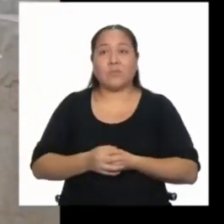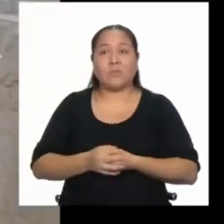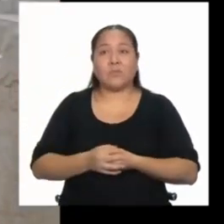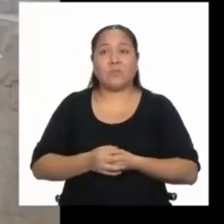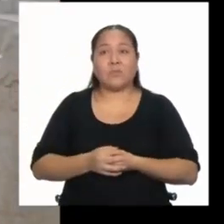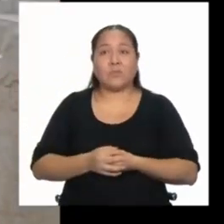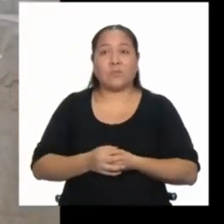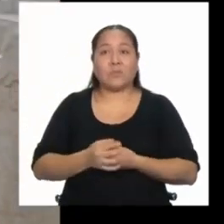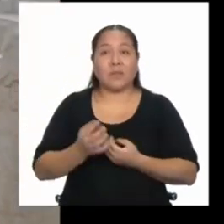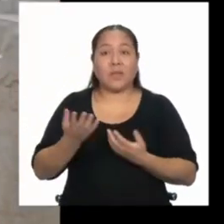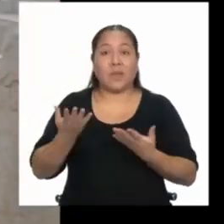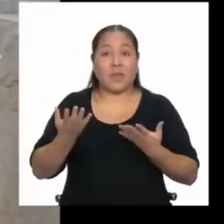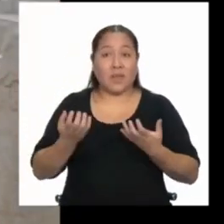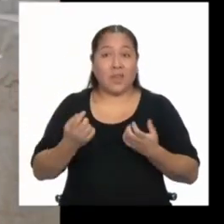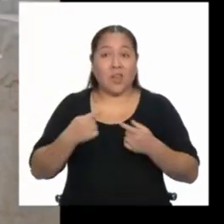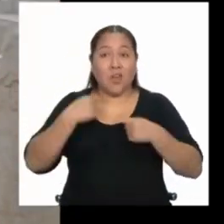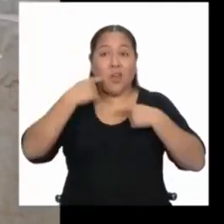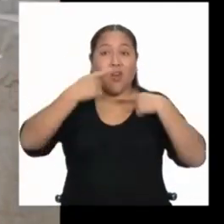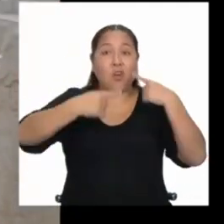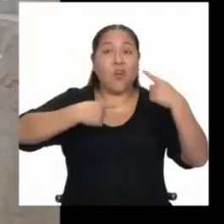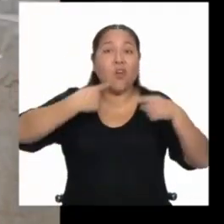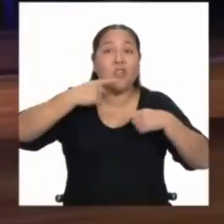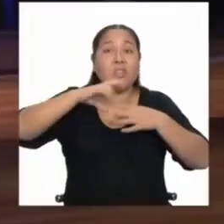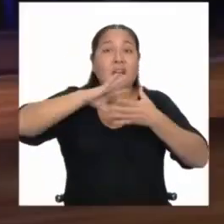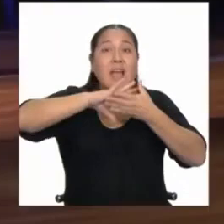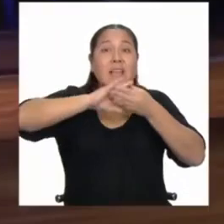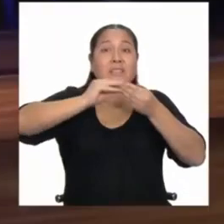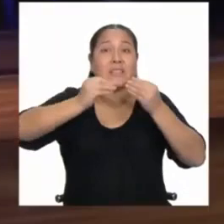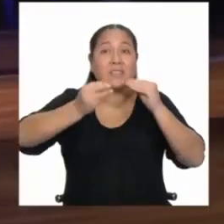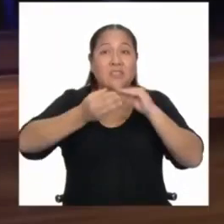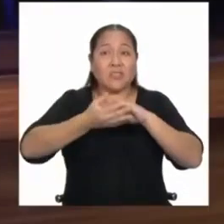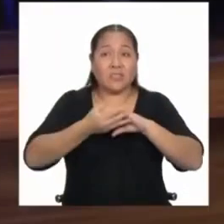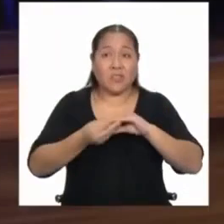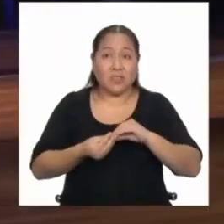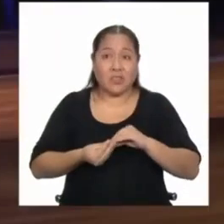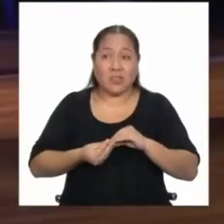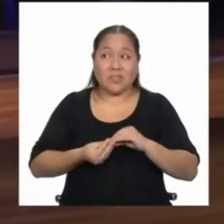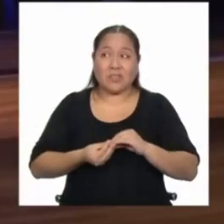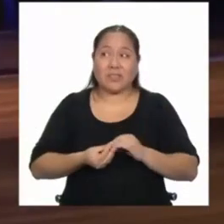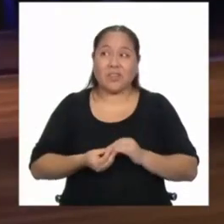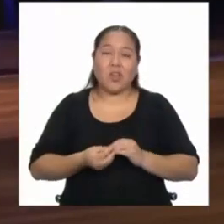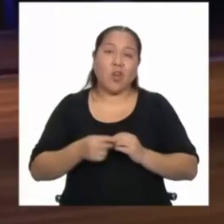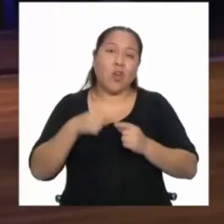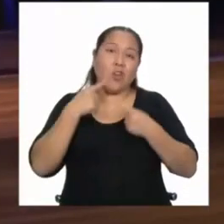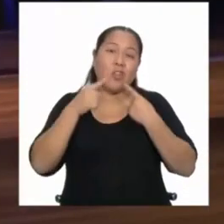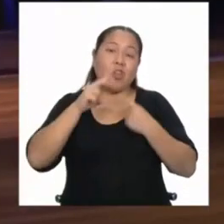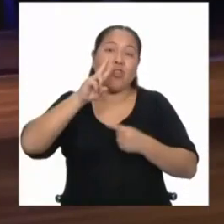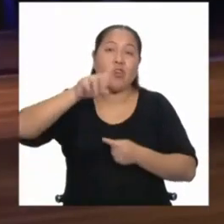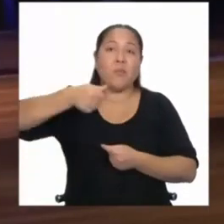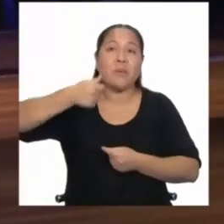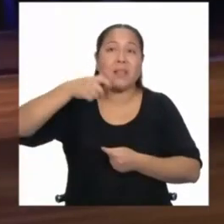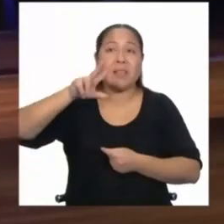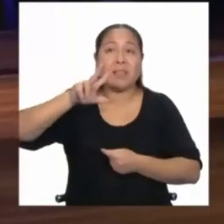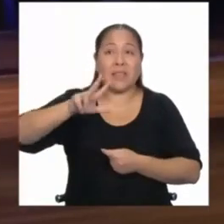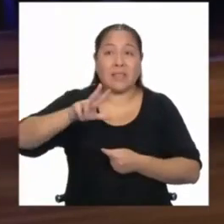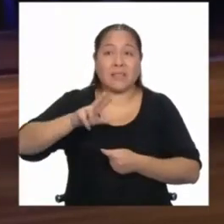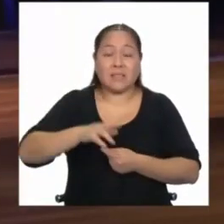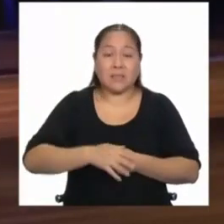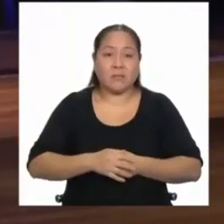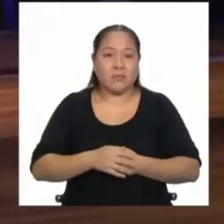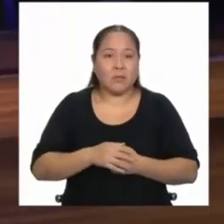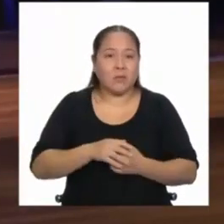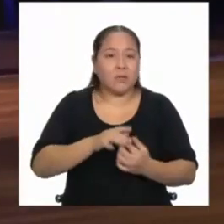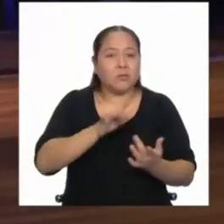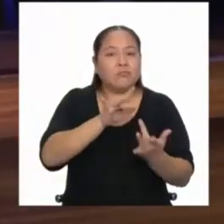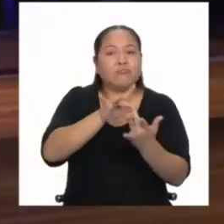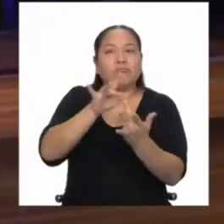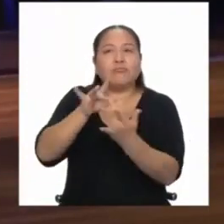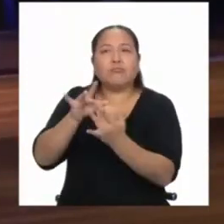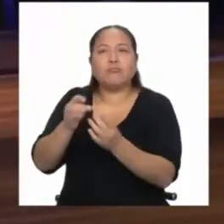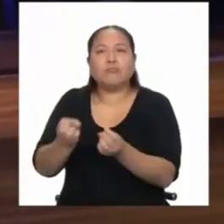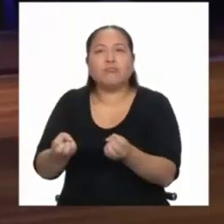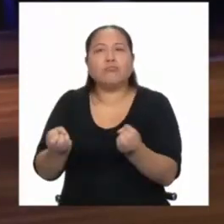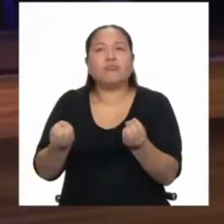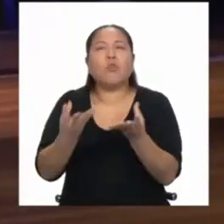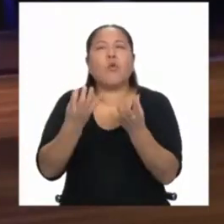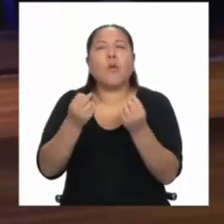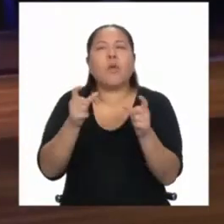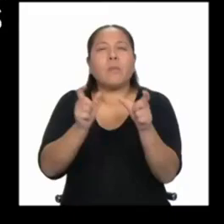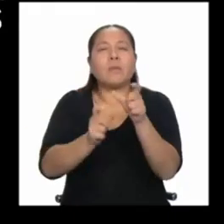Quiero ir un poco a contar las historias. En realidad, solo contarles, en el 2013 hemos llegado a más de 200.000 jóvenes.